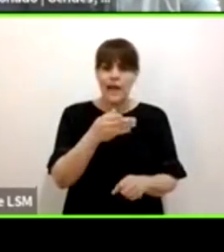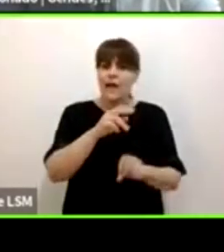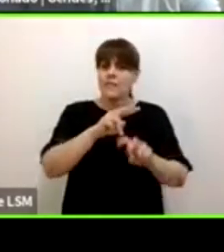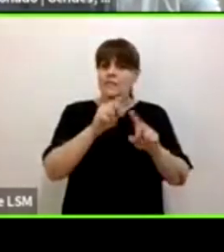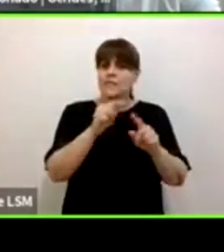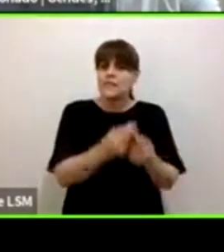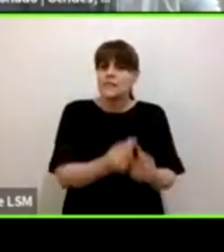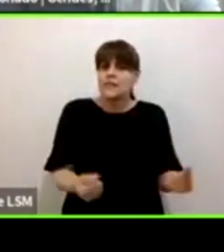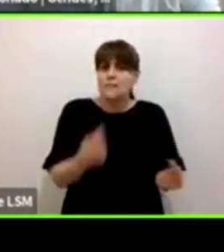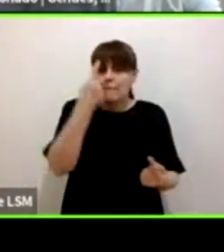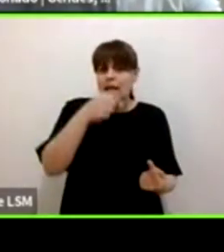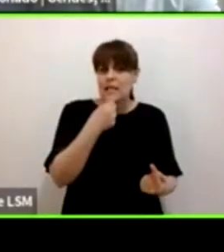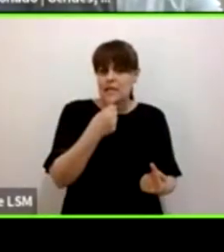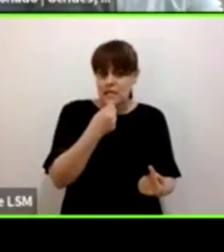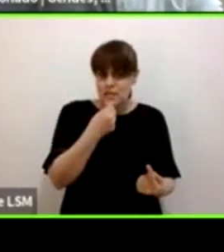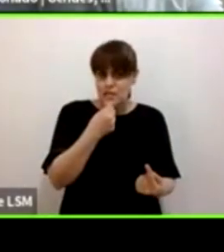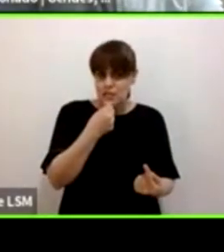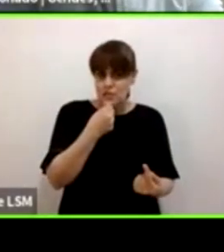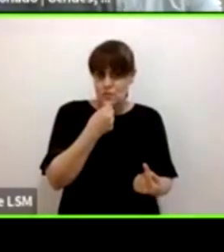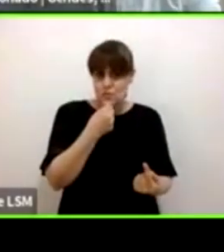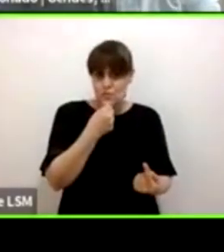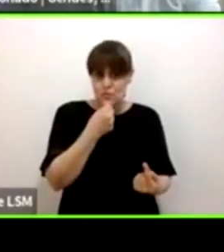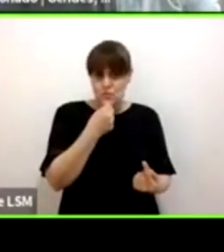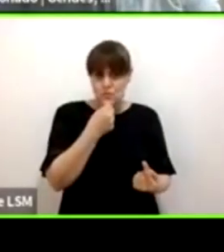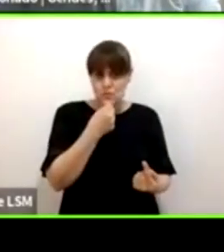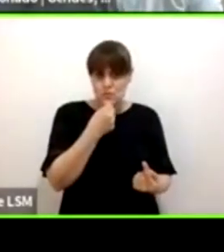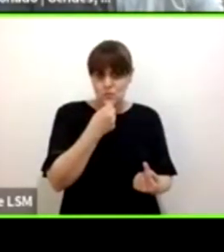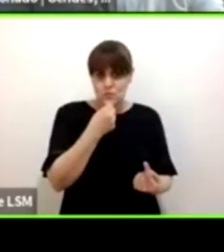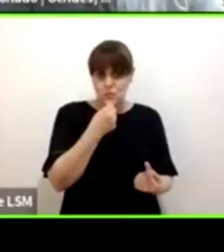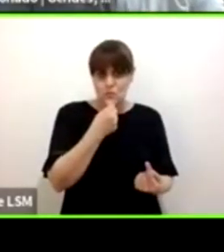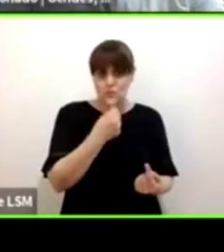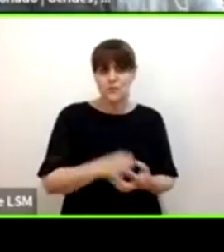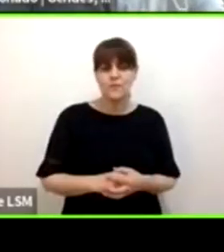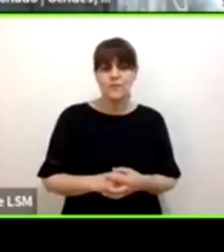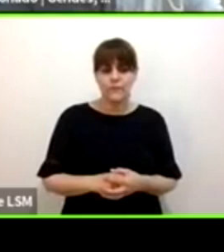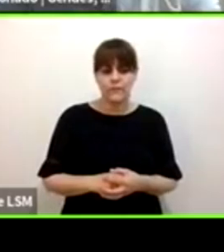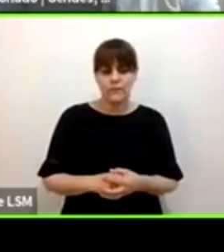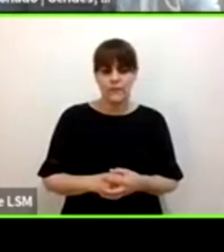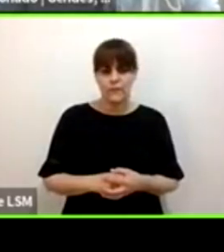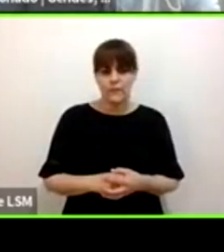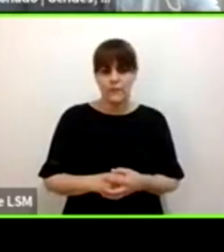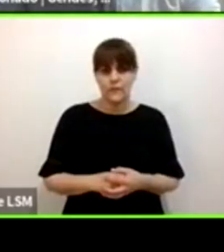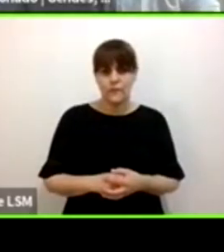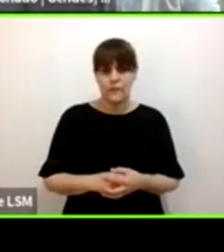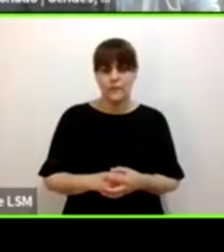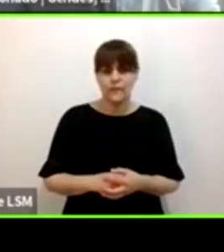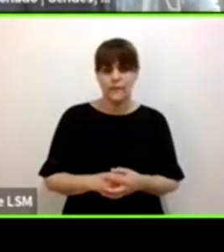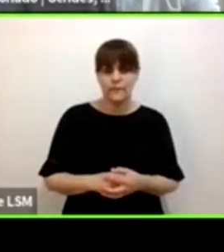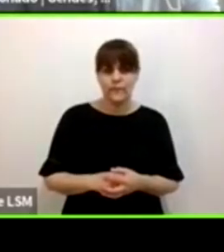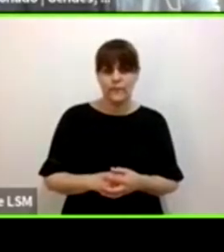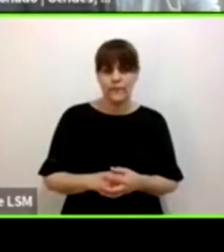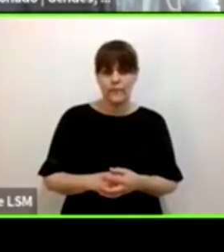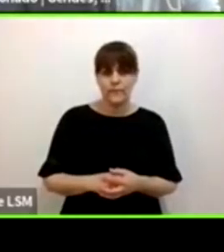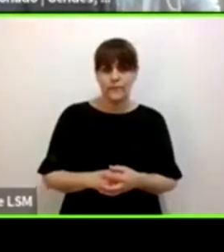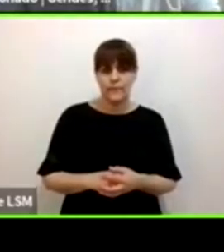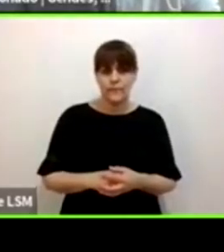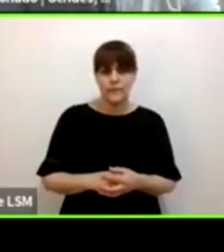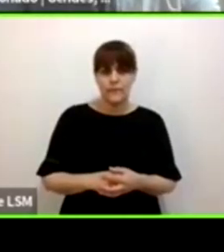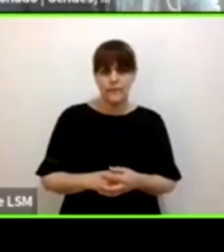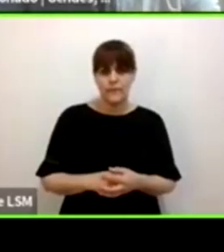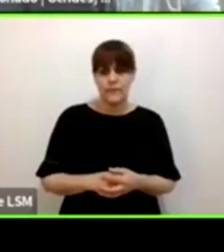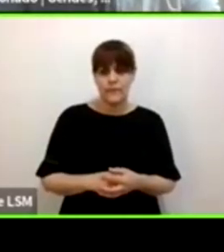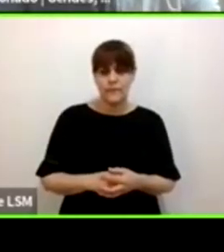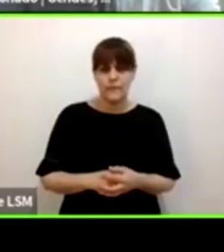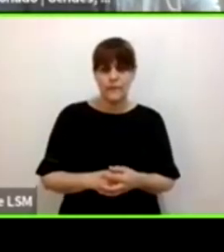un punto de infravaloración, diríamos, en la política pública en perspectiva de